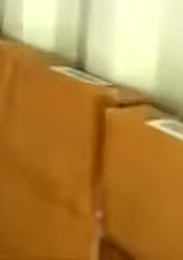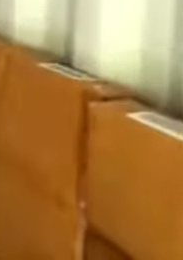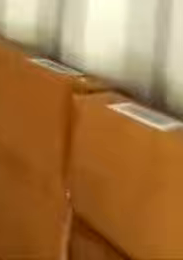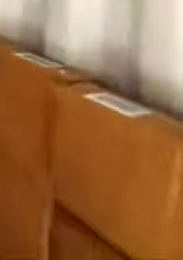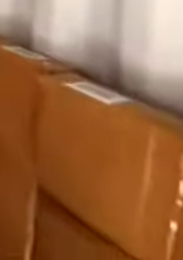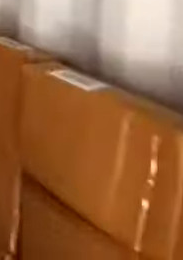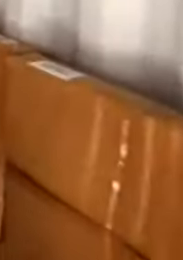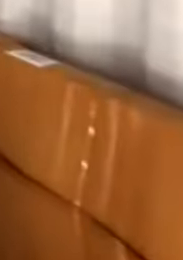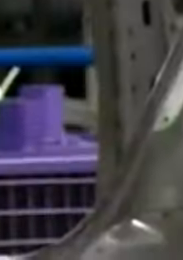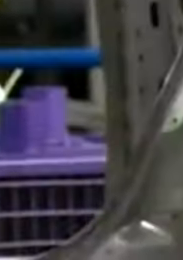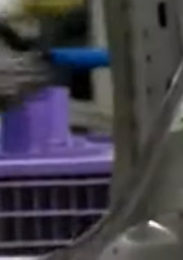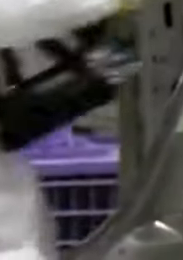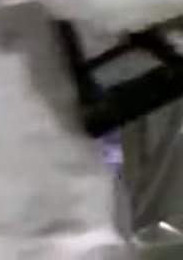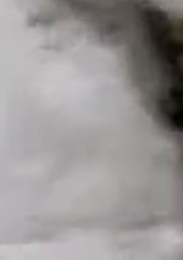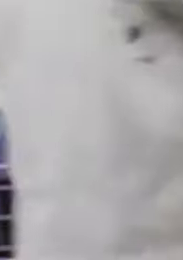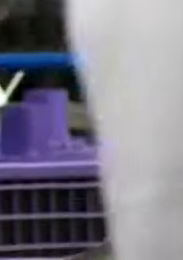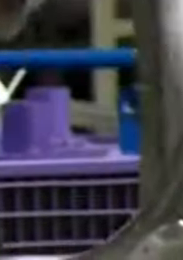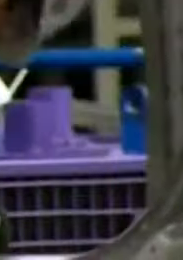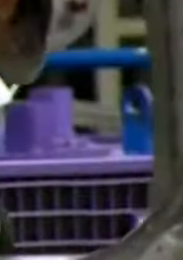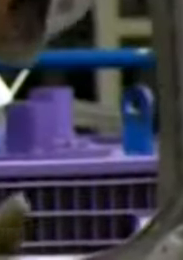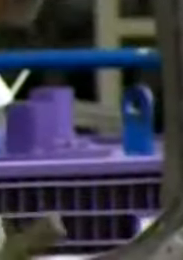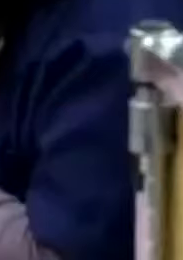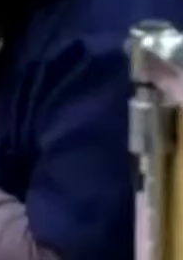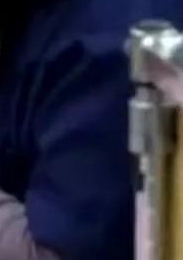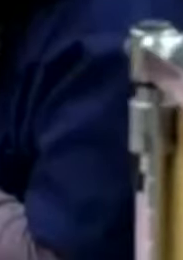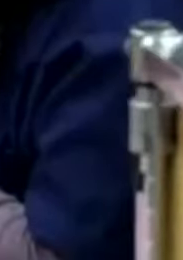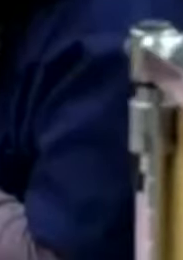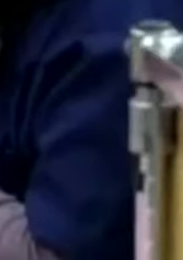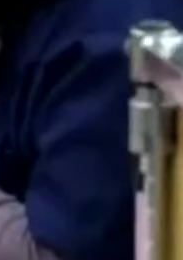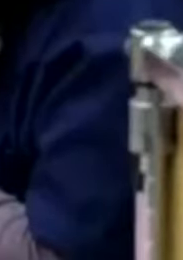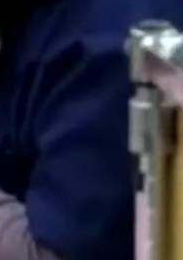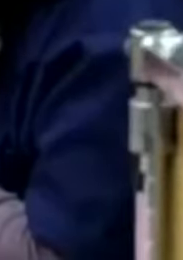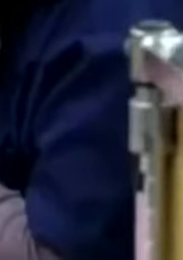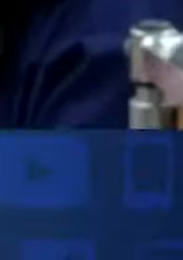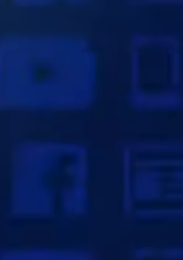incrementar el aguinaldo a 30 días en beneficio de los trabajadores